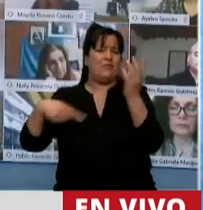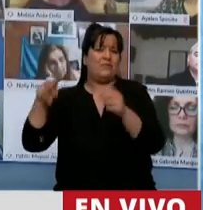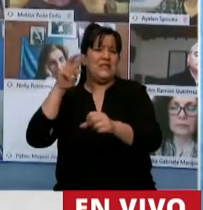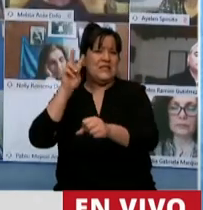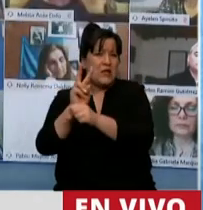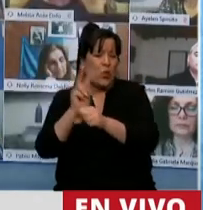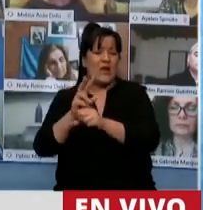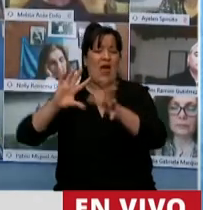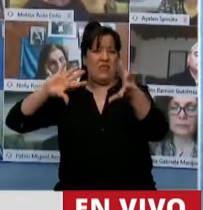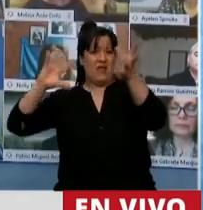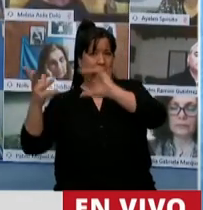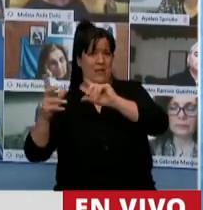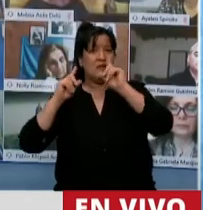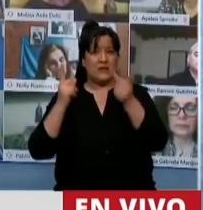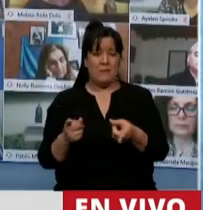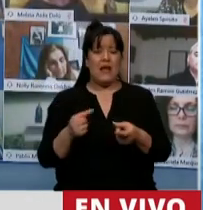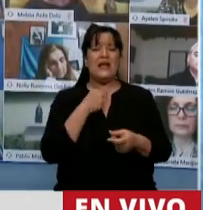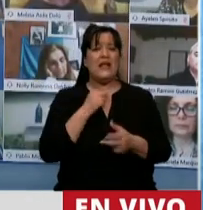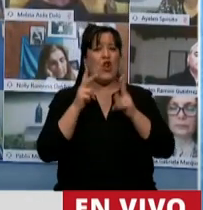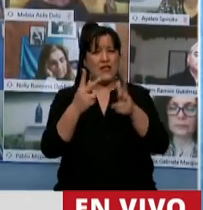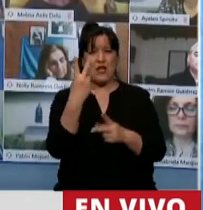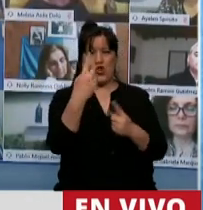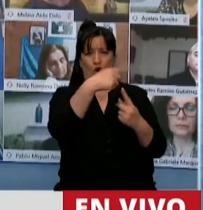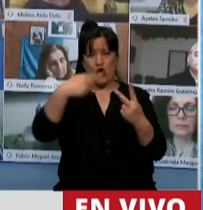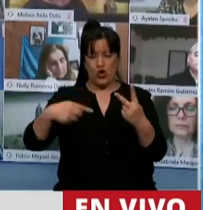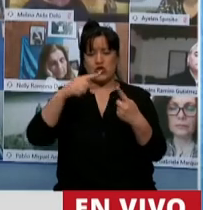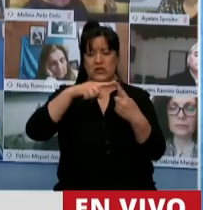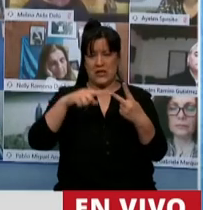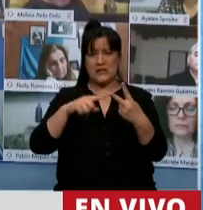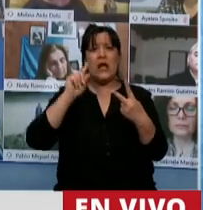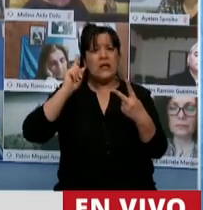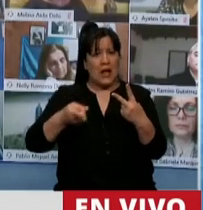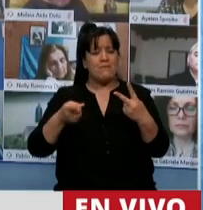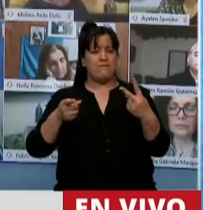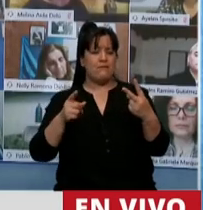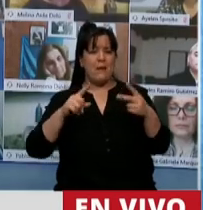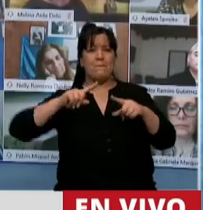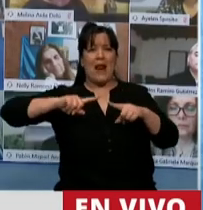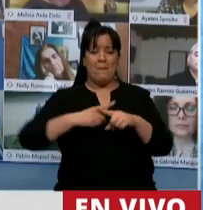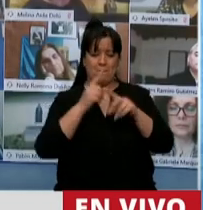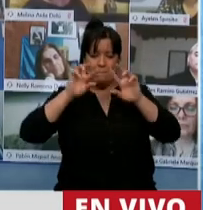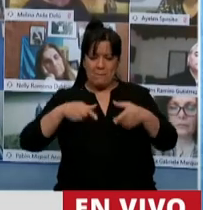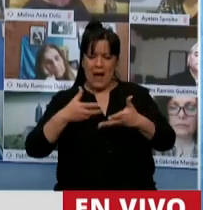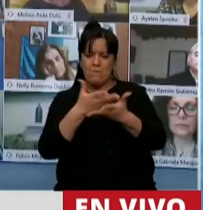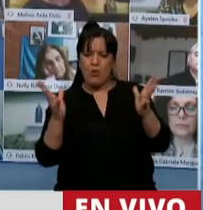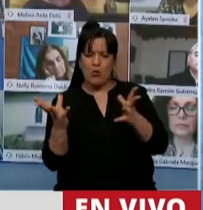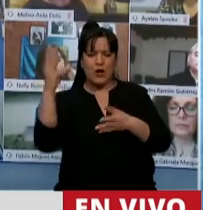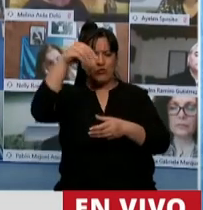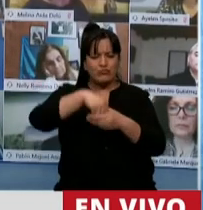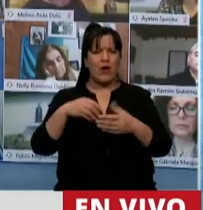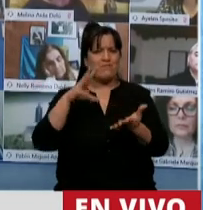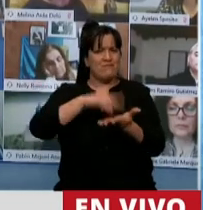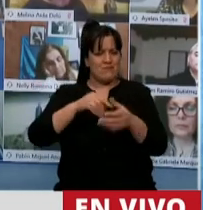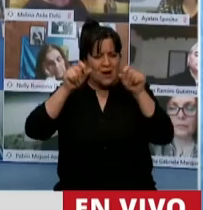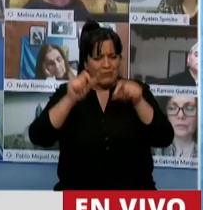Quiero marcar estos dos elementos más porque me parece que hacen a la integralidad de una política pública que tiene que ver con la soberanía en